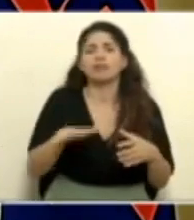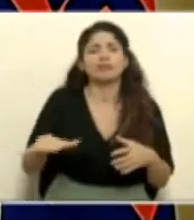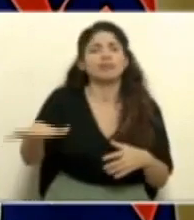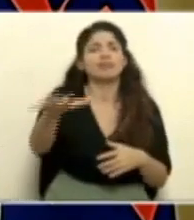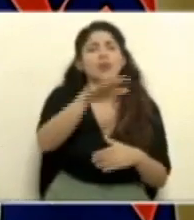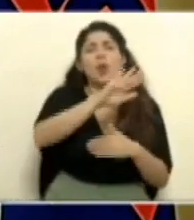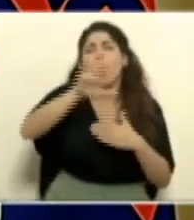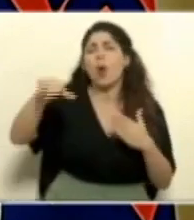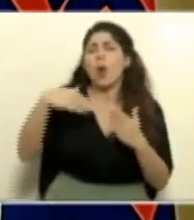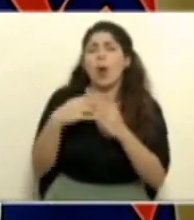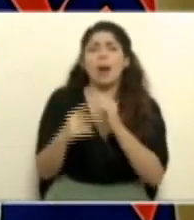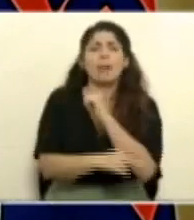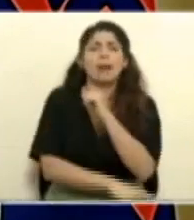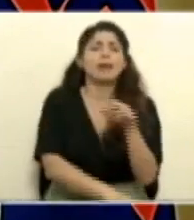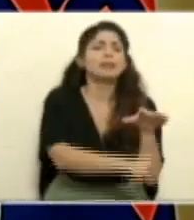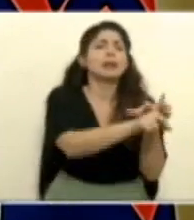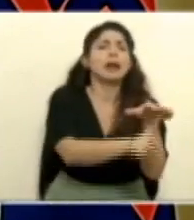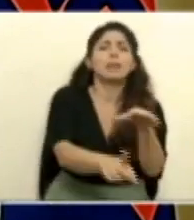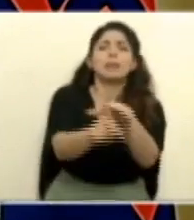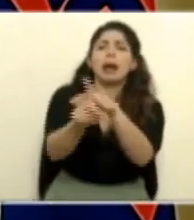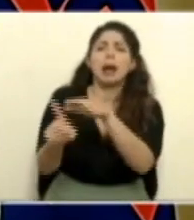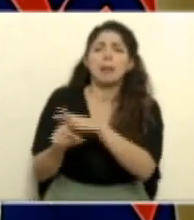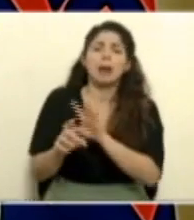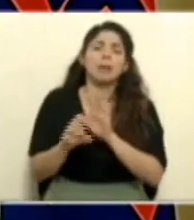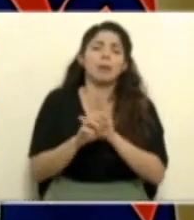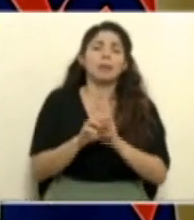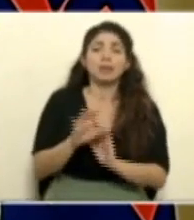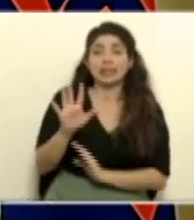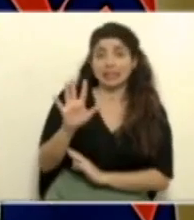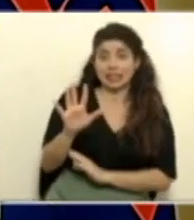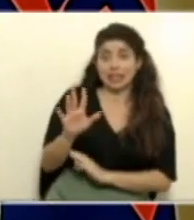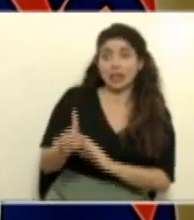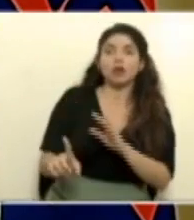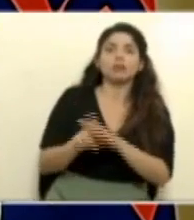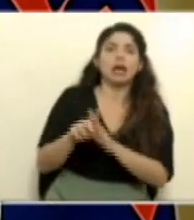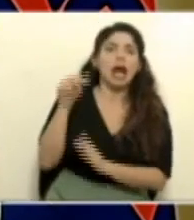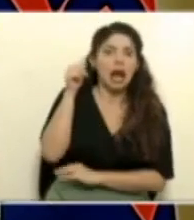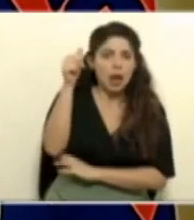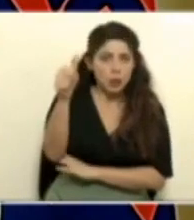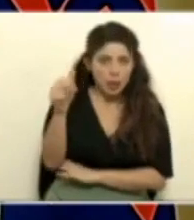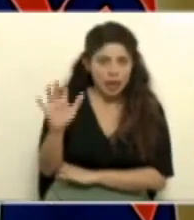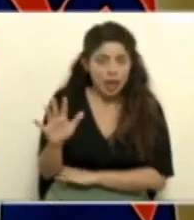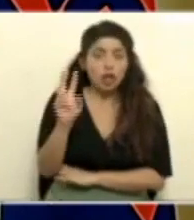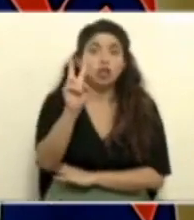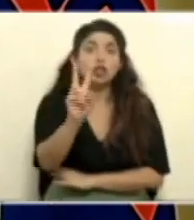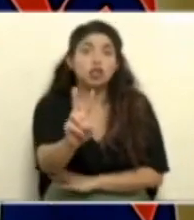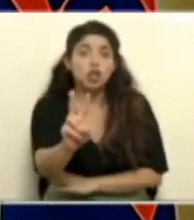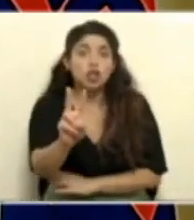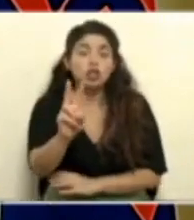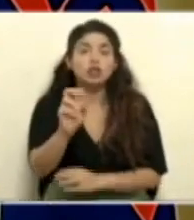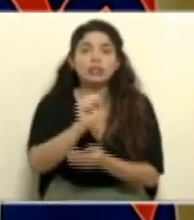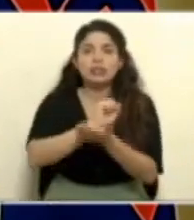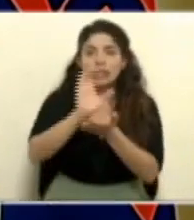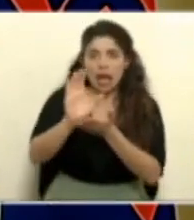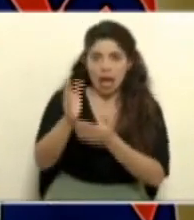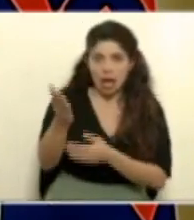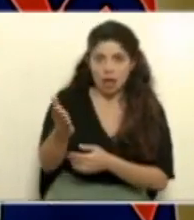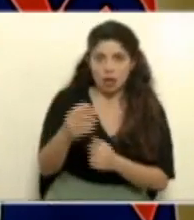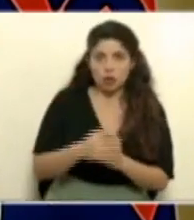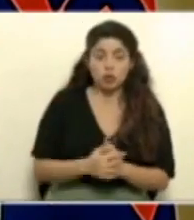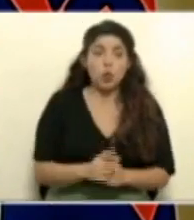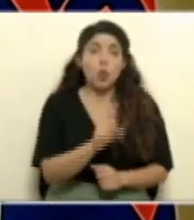territorio nacional. Encontramos 5 casos en la provincia de Alajuela, 2 en el Cantón de San Carlos,